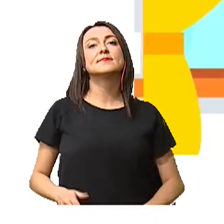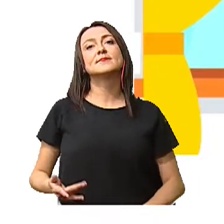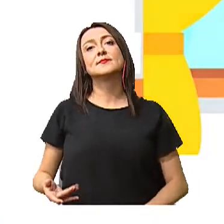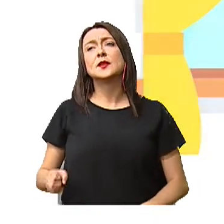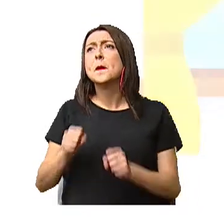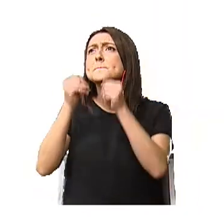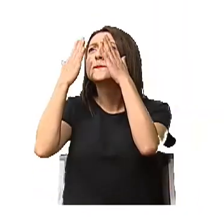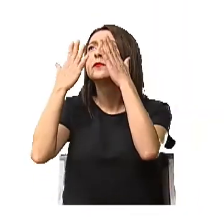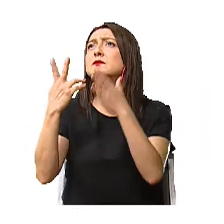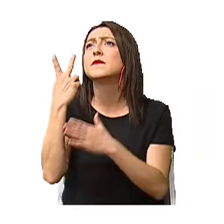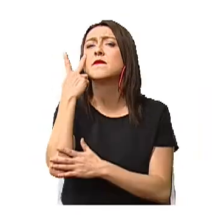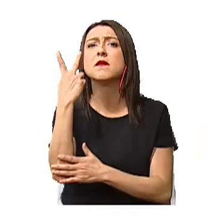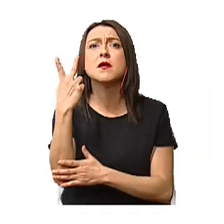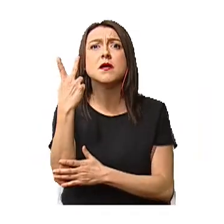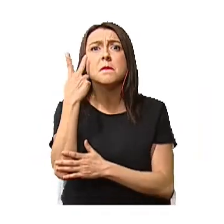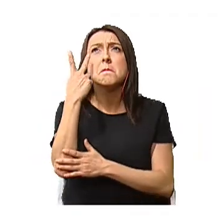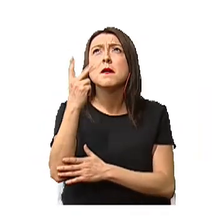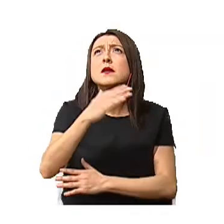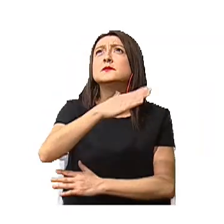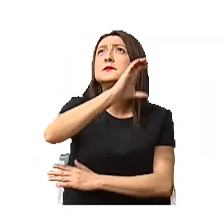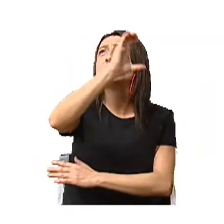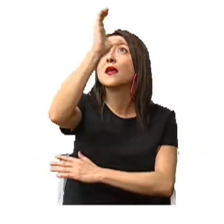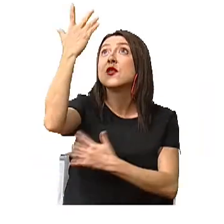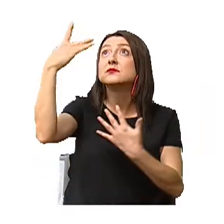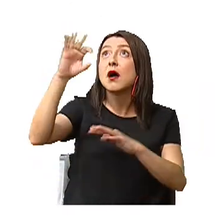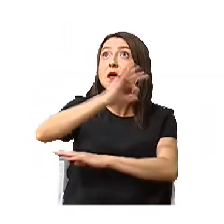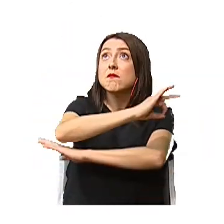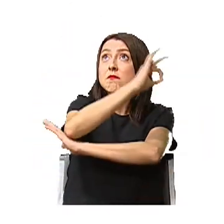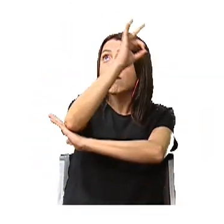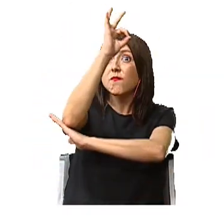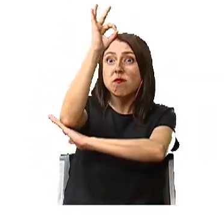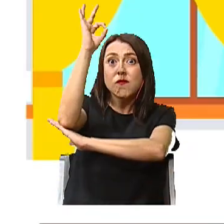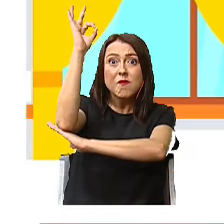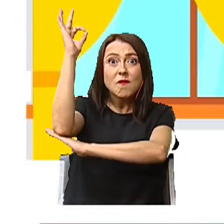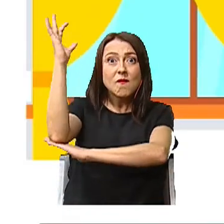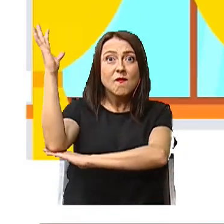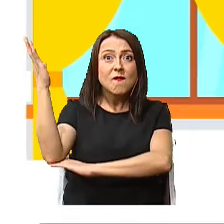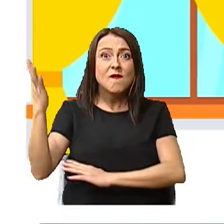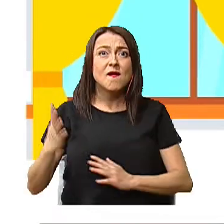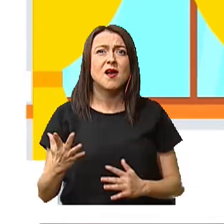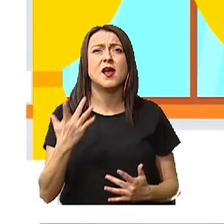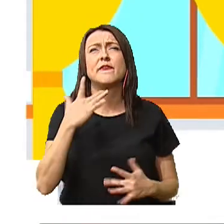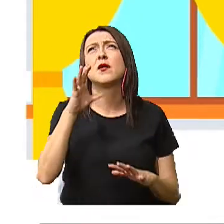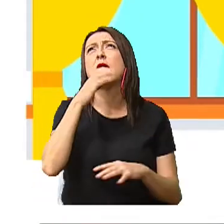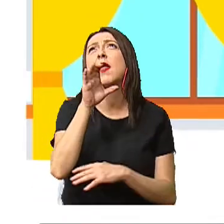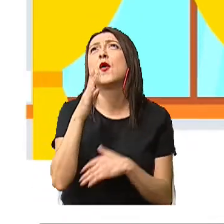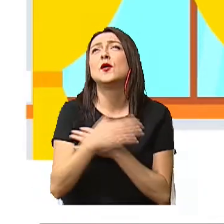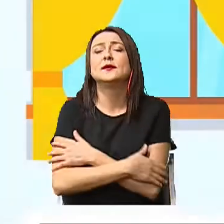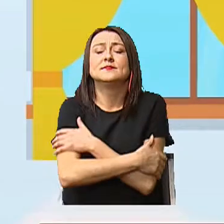Profesora, mire, mire el cielo, ya está saliendo el señor sol Qué rico su calor